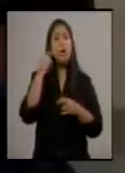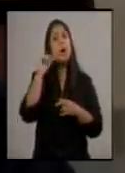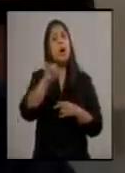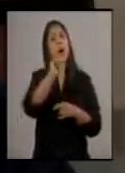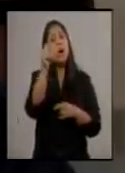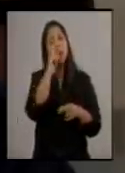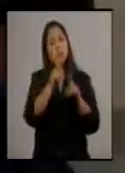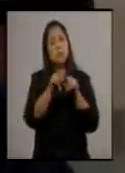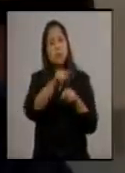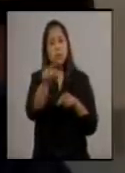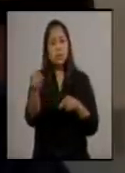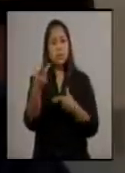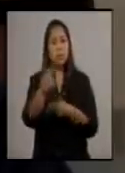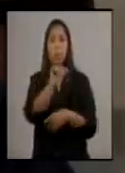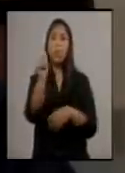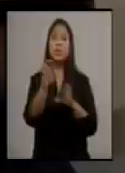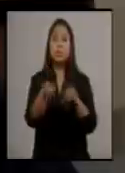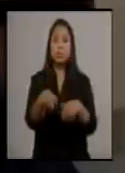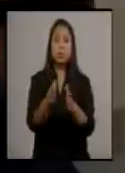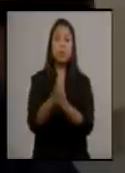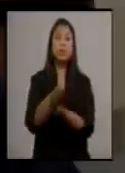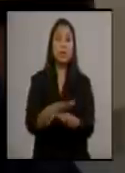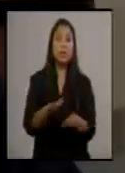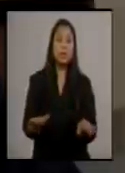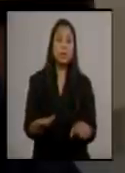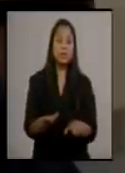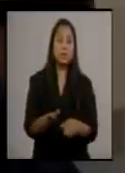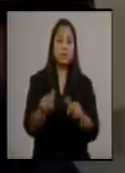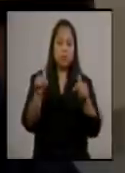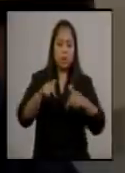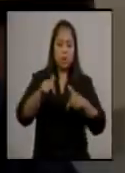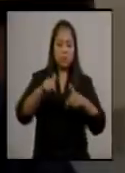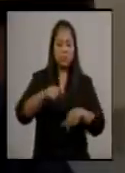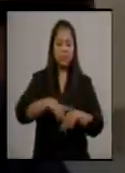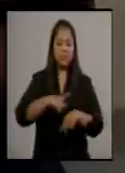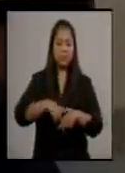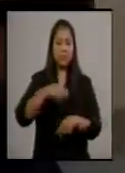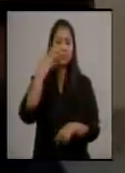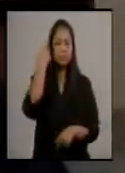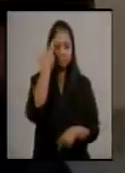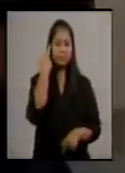incluso les ha costado la vida. Y este es un momento para reflexionar.